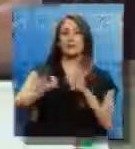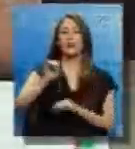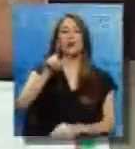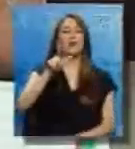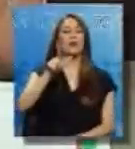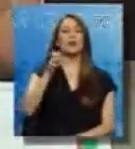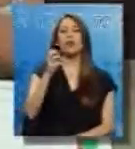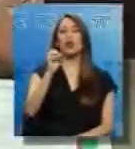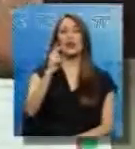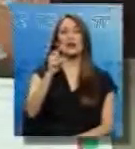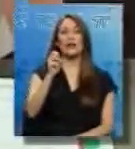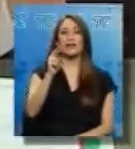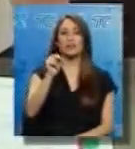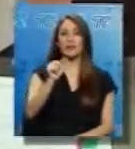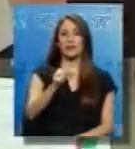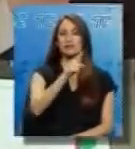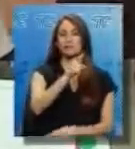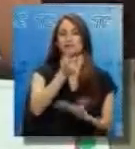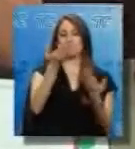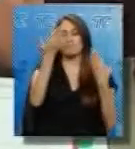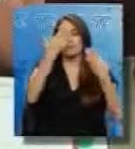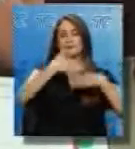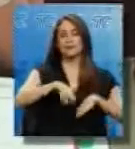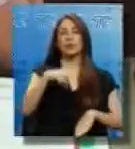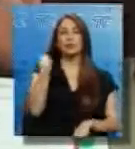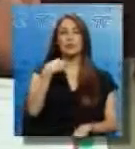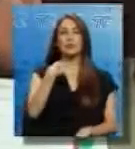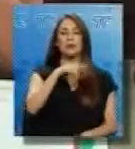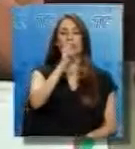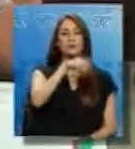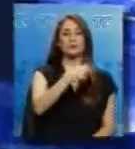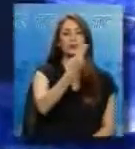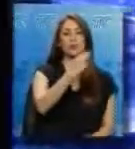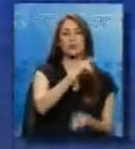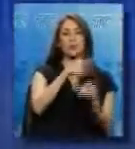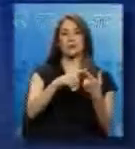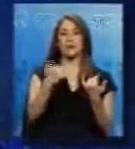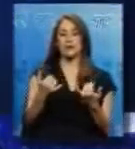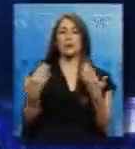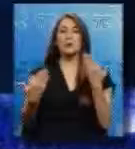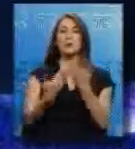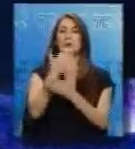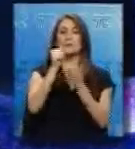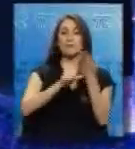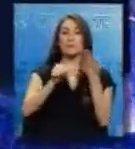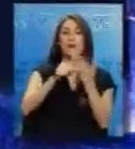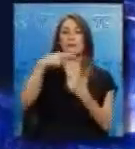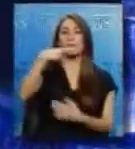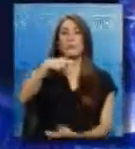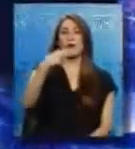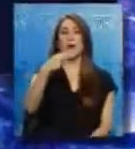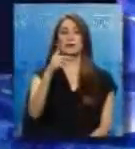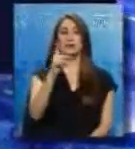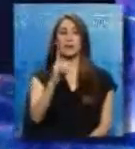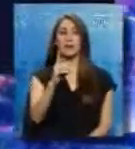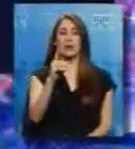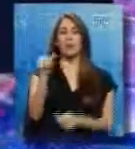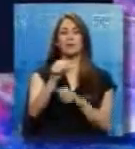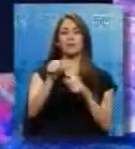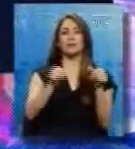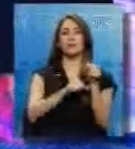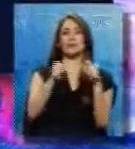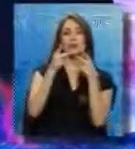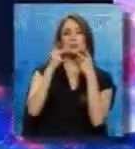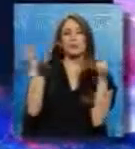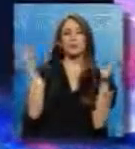Tapia, quien estuvo al frente de esta cartera de Estado desde noviembre de 2012. El nuevo ministro es PHD en Política y Administración Pública.